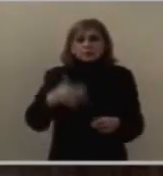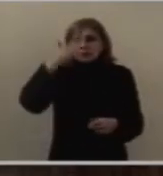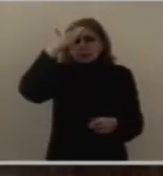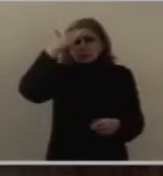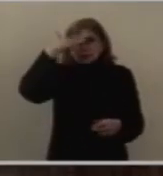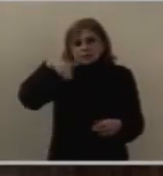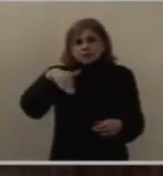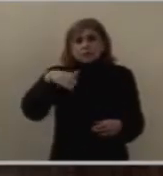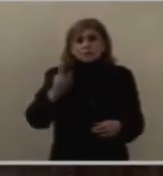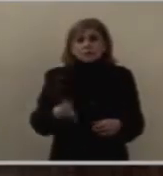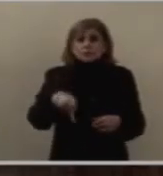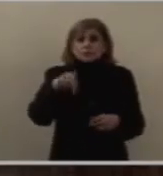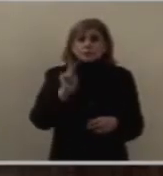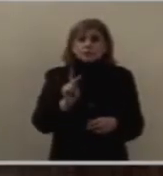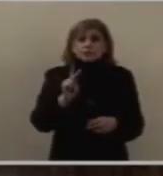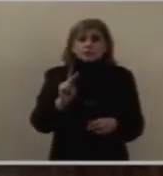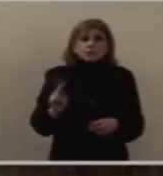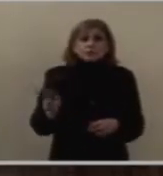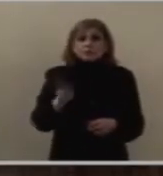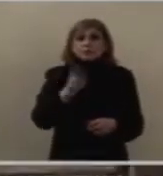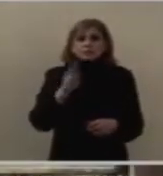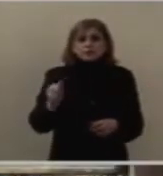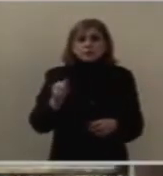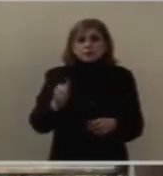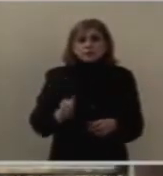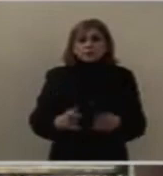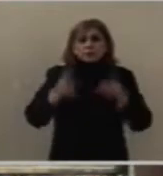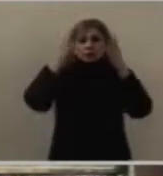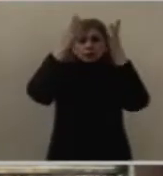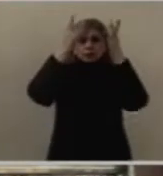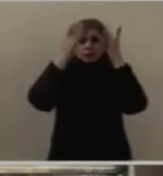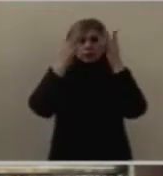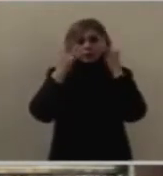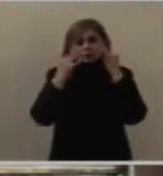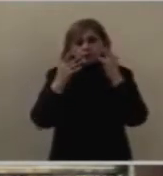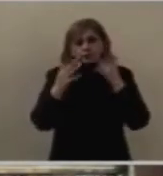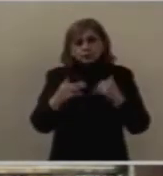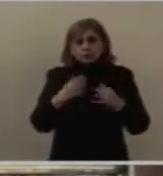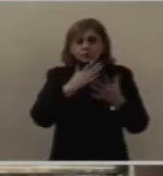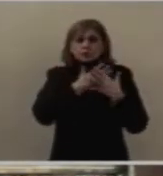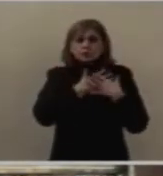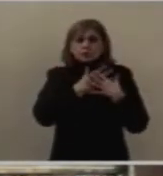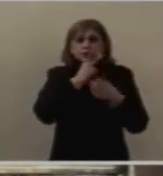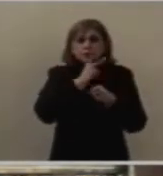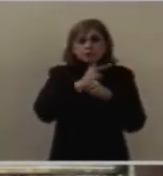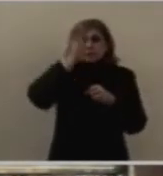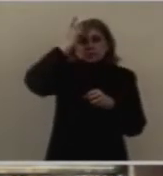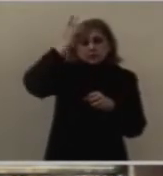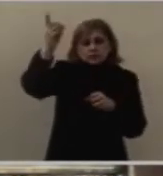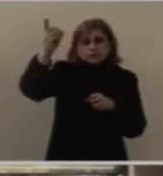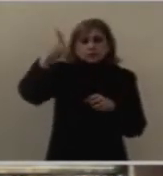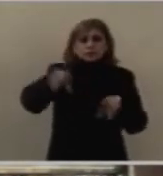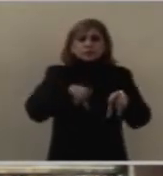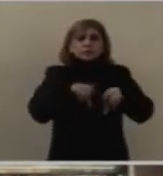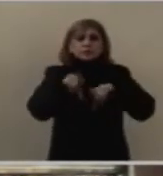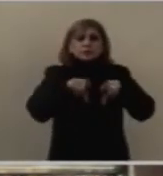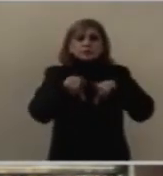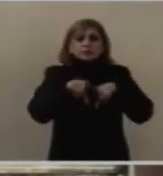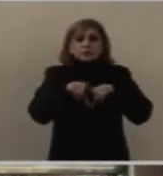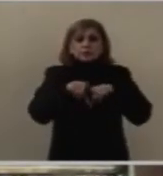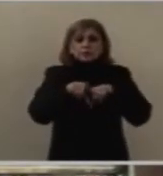en la gracia de Dios. Hermanas y hermanos, ahí tenemos las